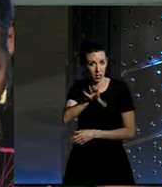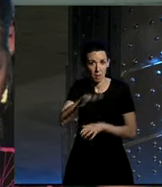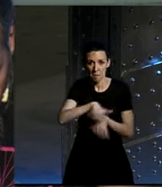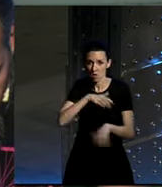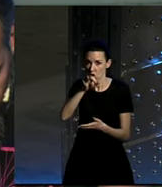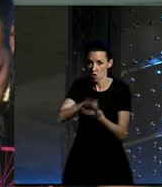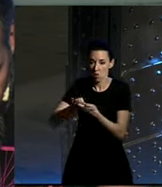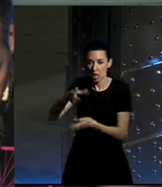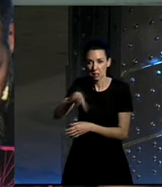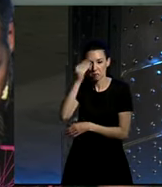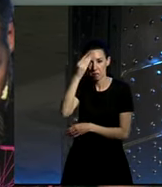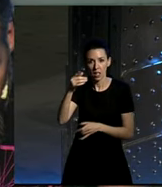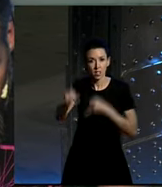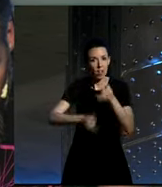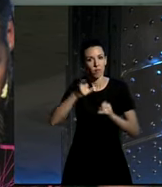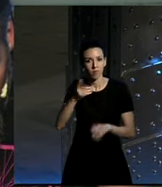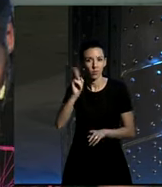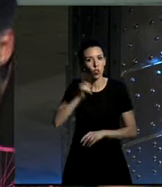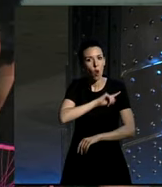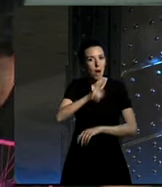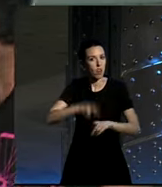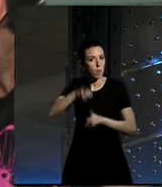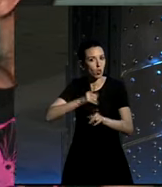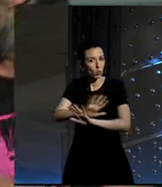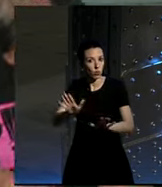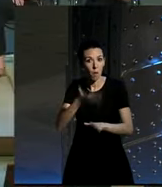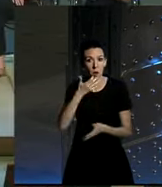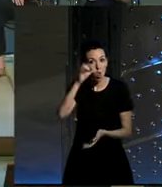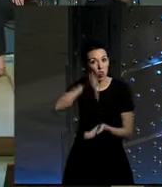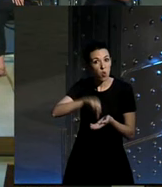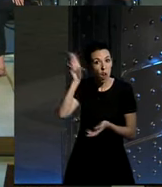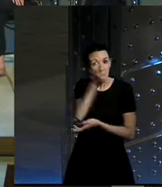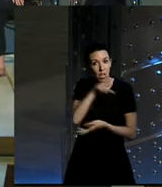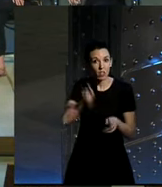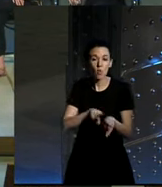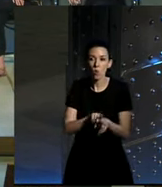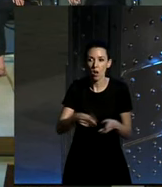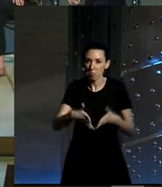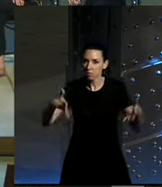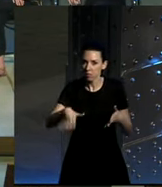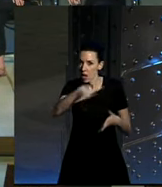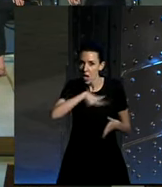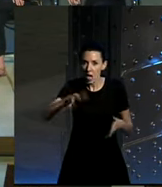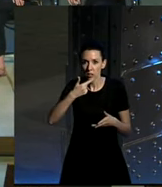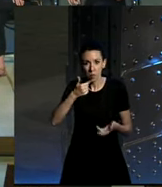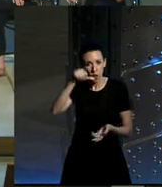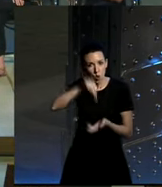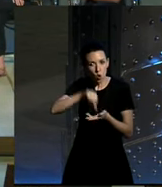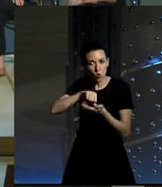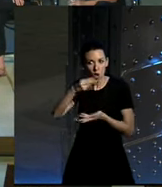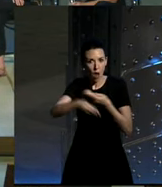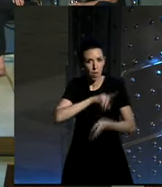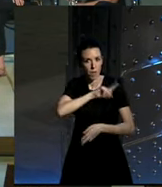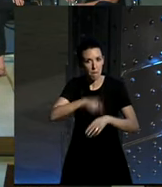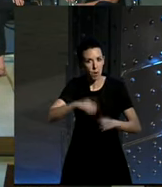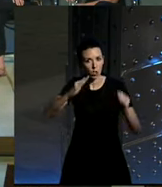ciudades se ha entendido la bicicleta como ocio y deporte y entonces en ciudades como Madrid donde hay grandes espacios suburbanos donde la gente hace deporte y